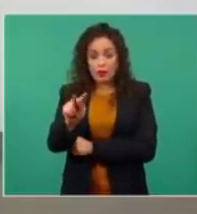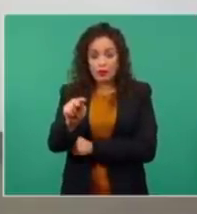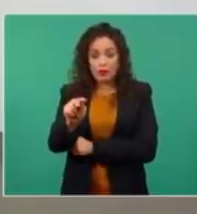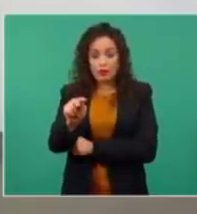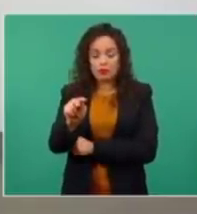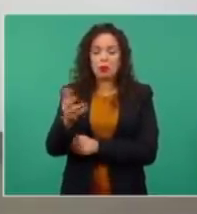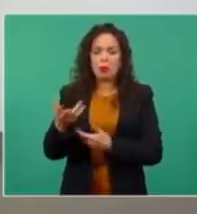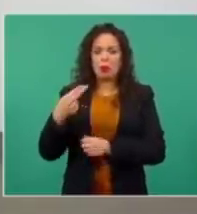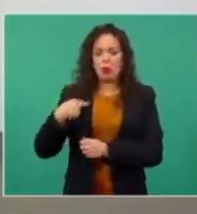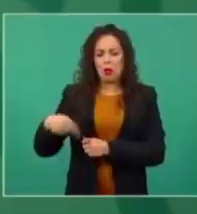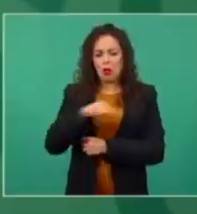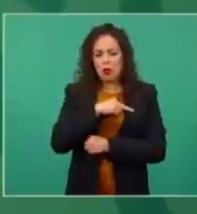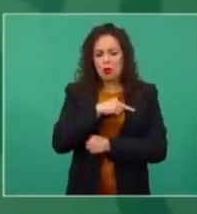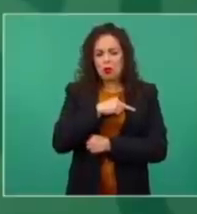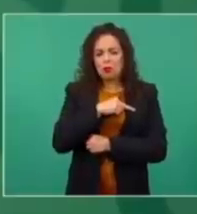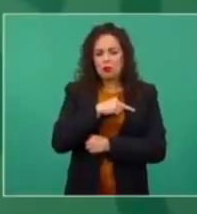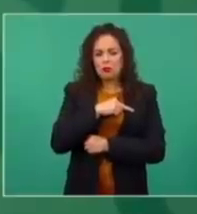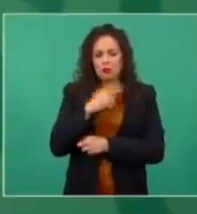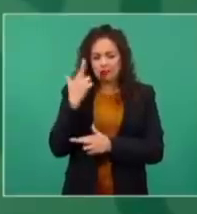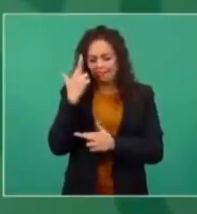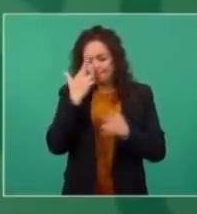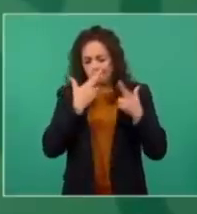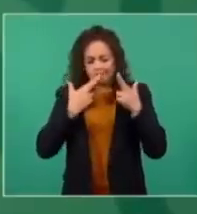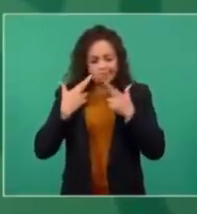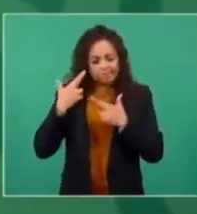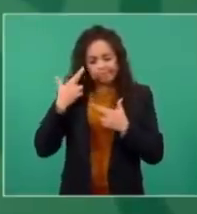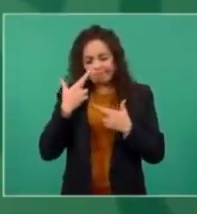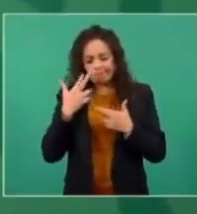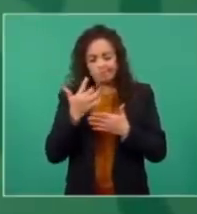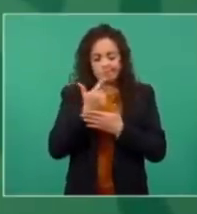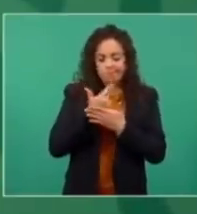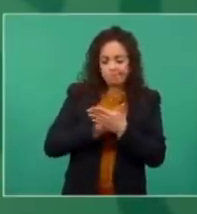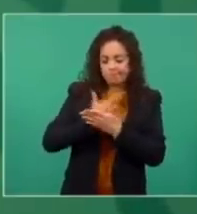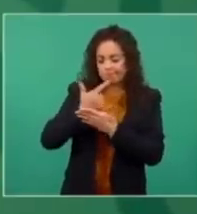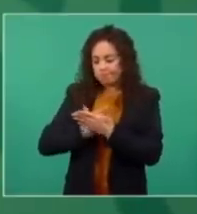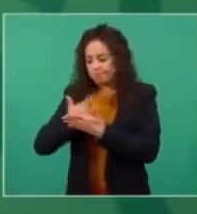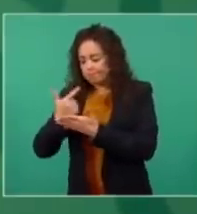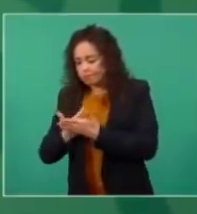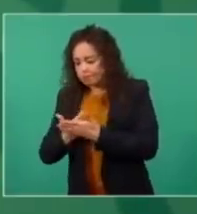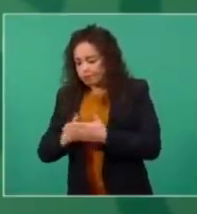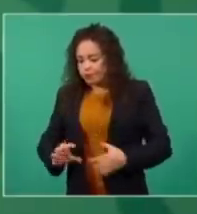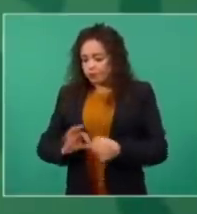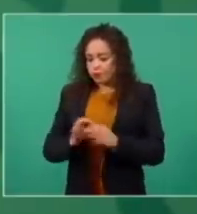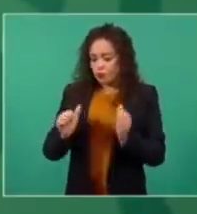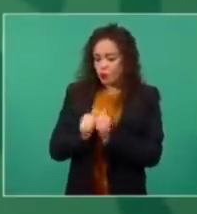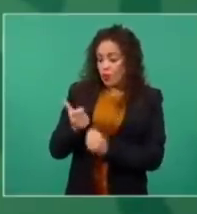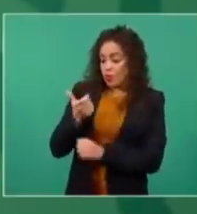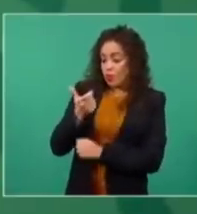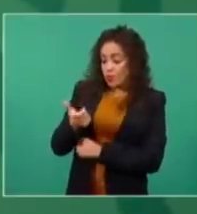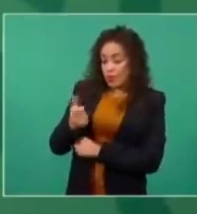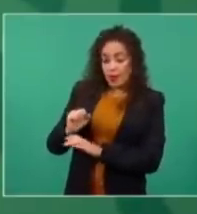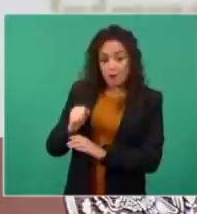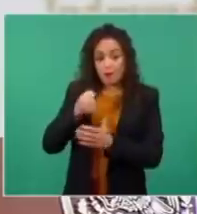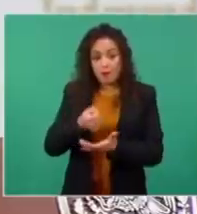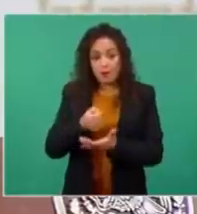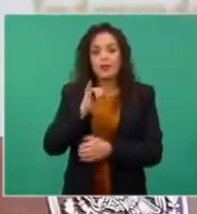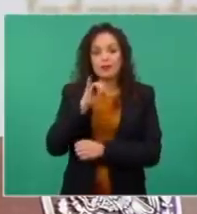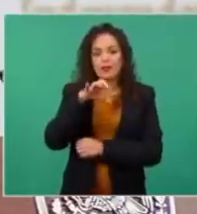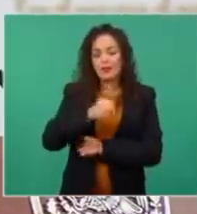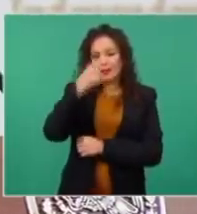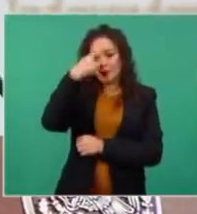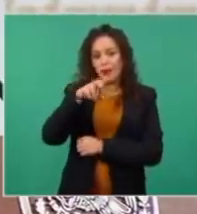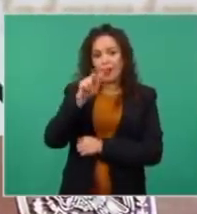cuentas de acuerdo a las cuotas y nos alcanzaba para poner unos mensajes.